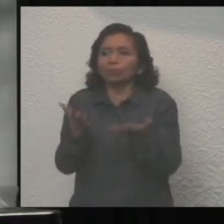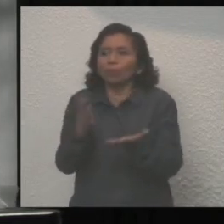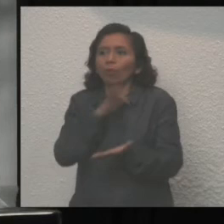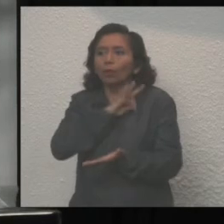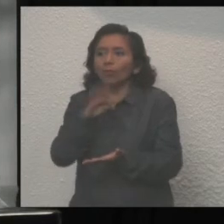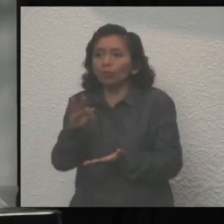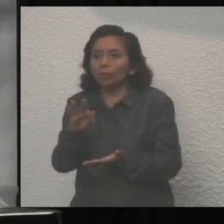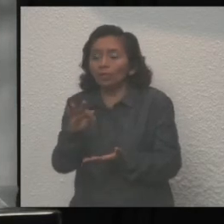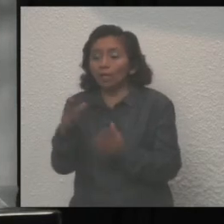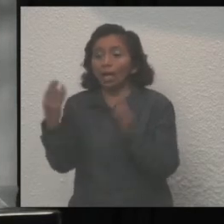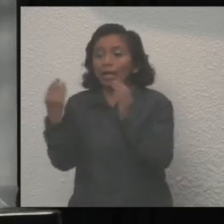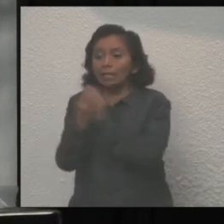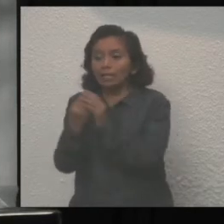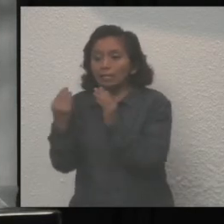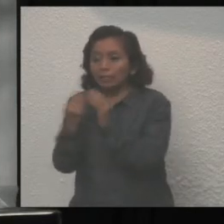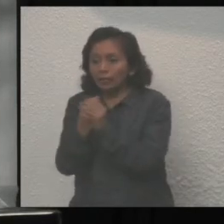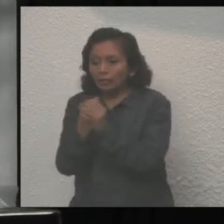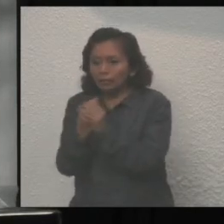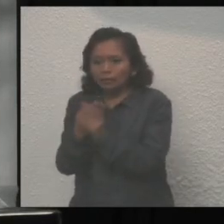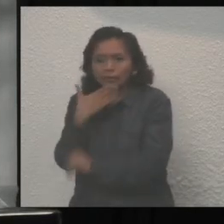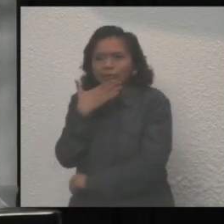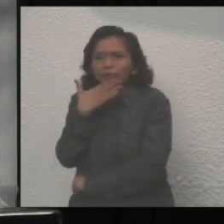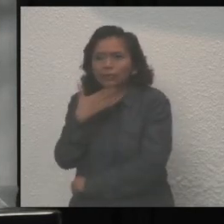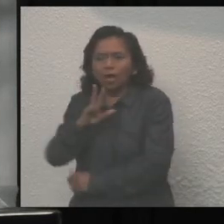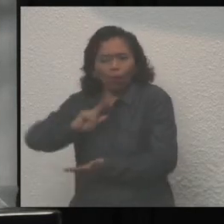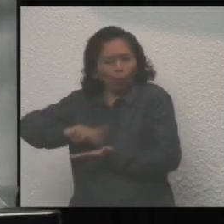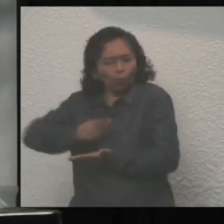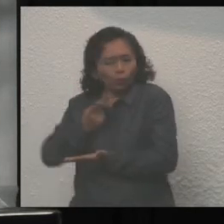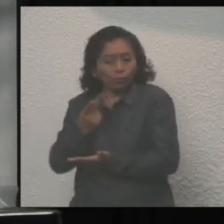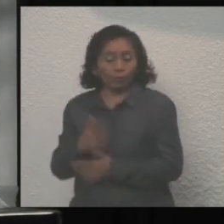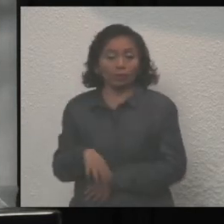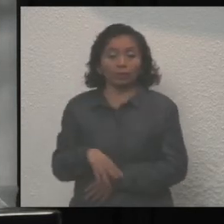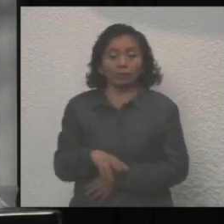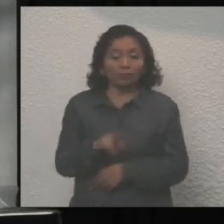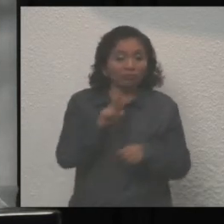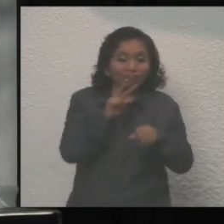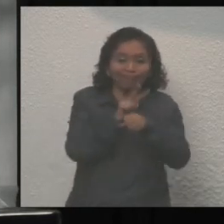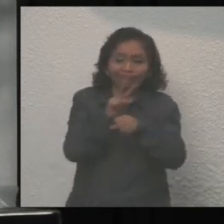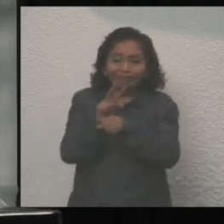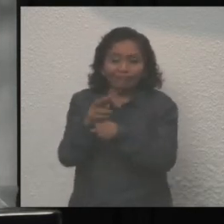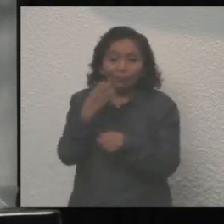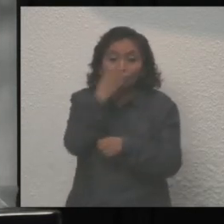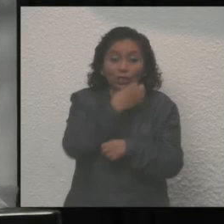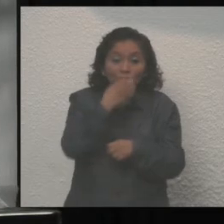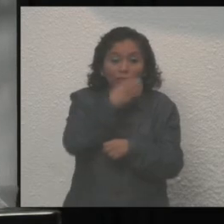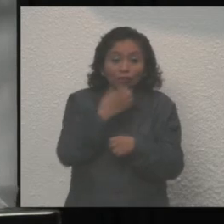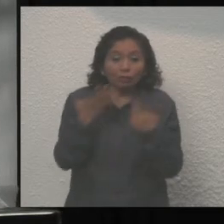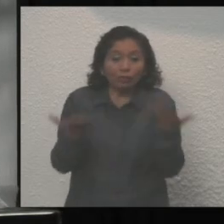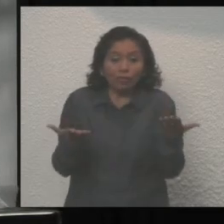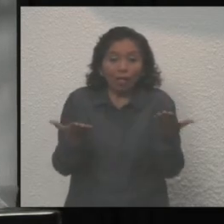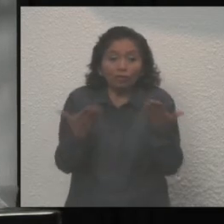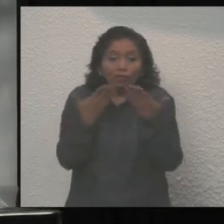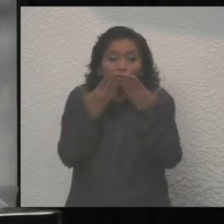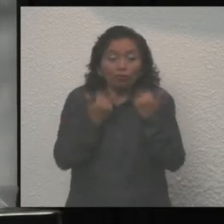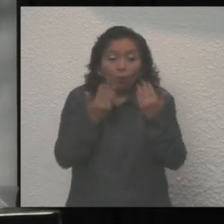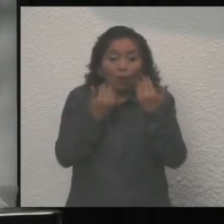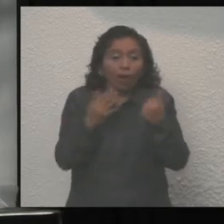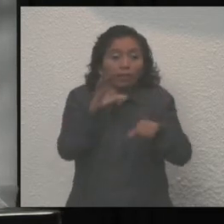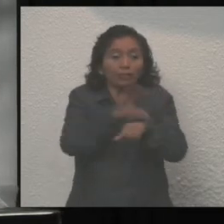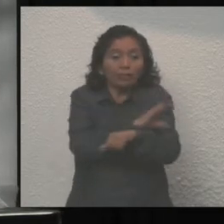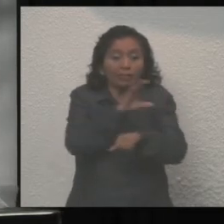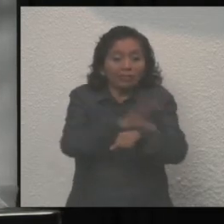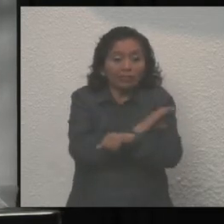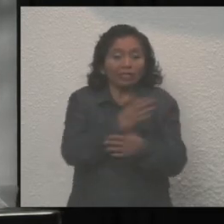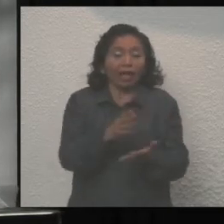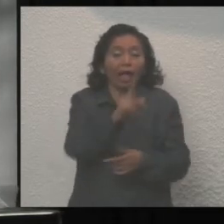regresar a clases de manera adecuada. Hemos visto que las escuelas no cuentan con cables eléctricos, no cuentan con